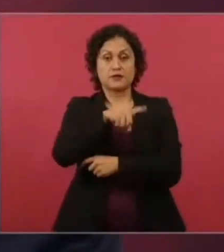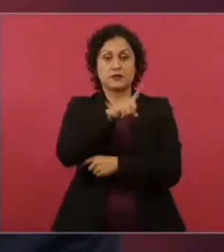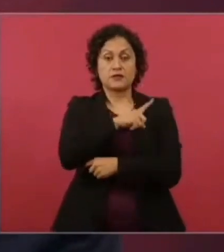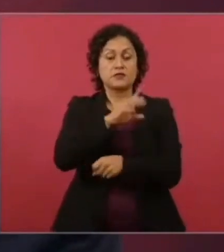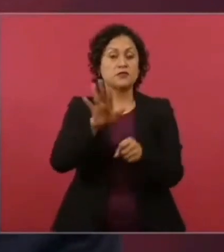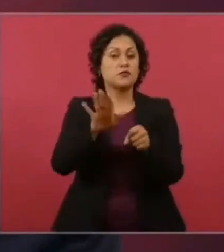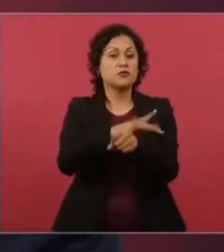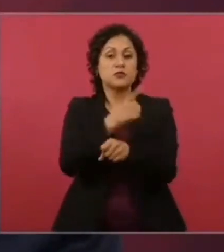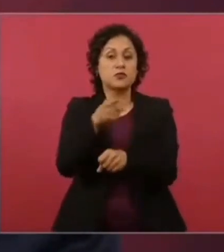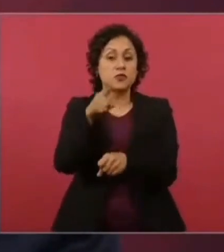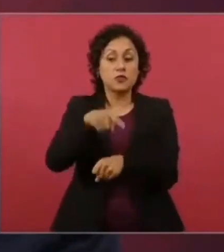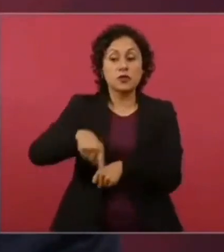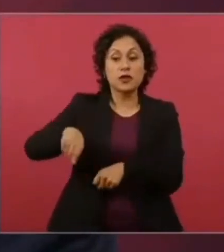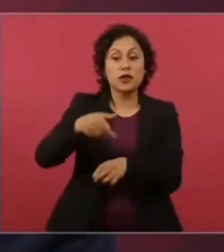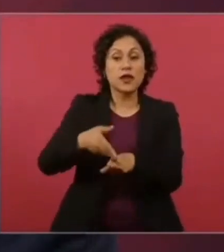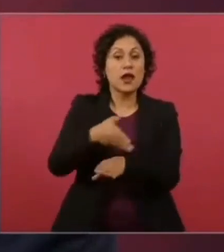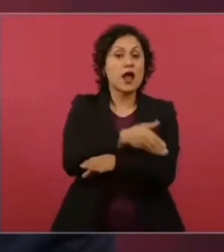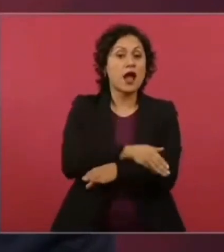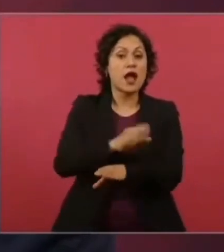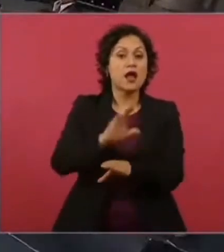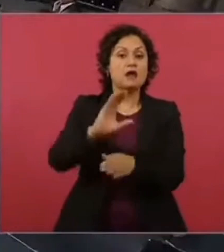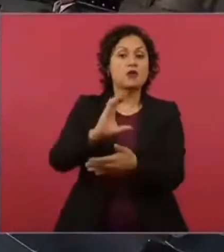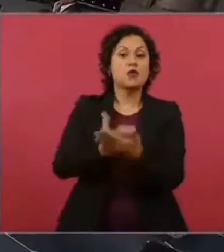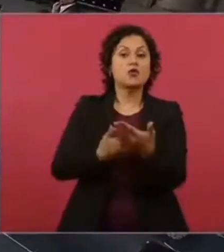como eventuales.